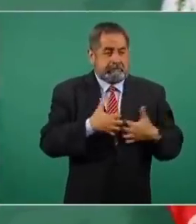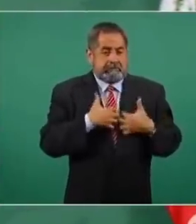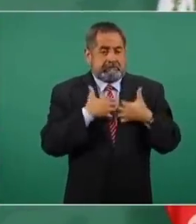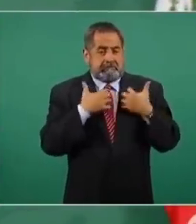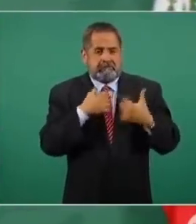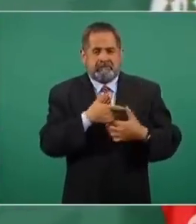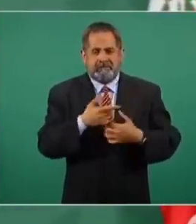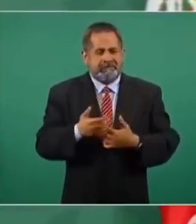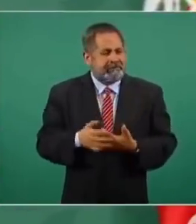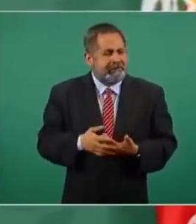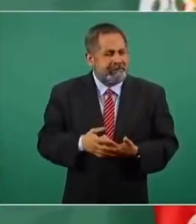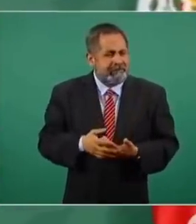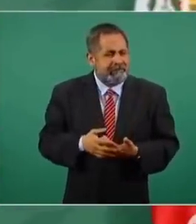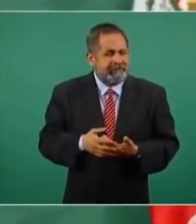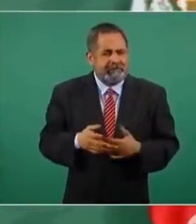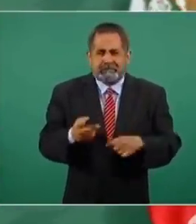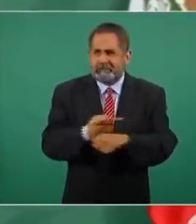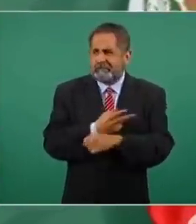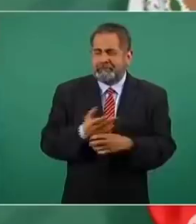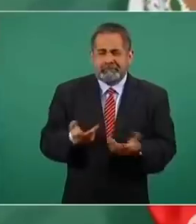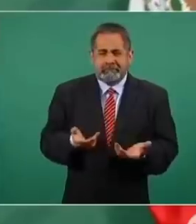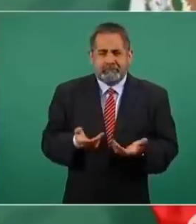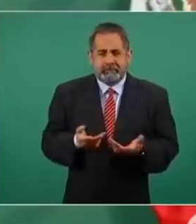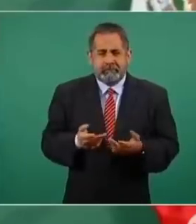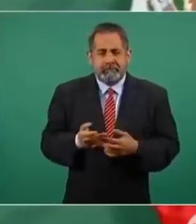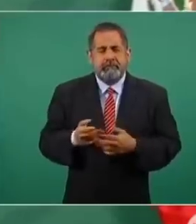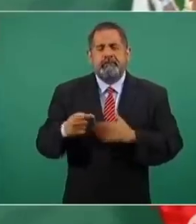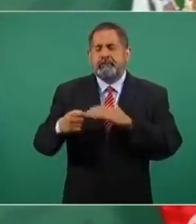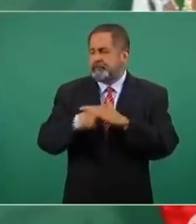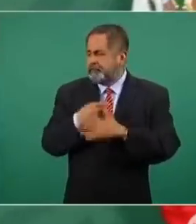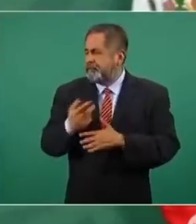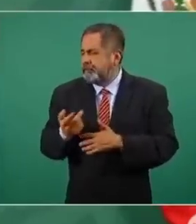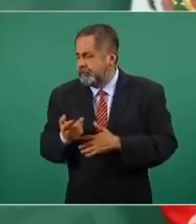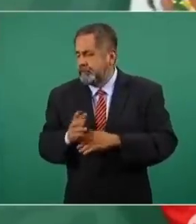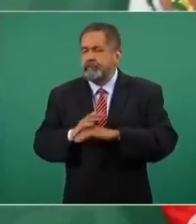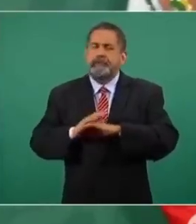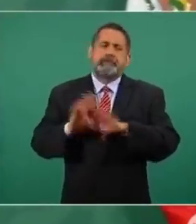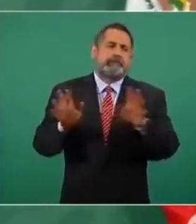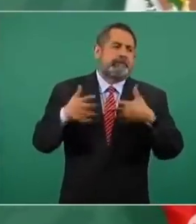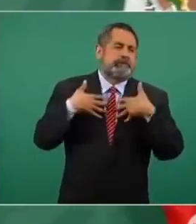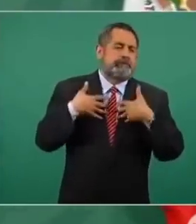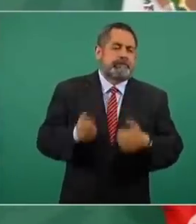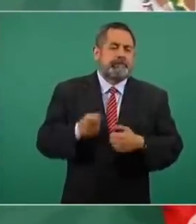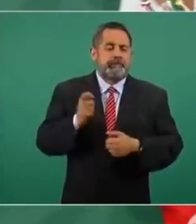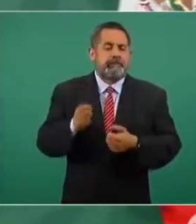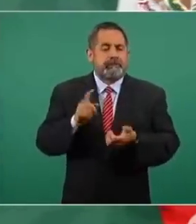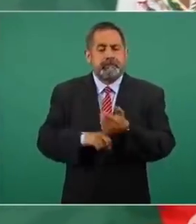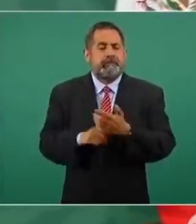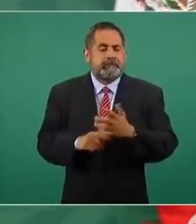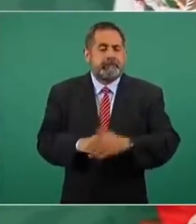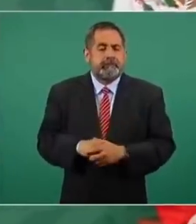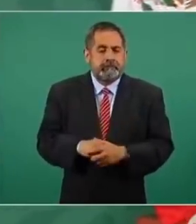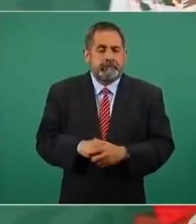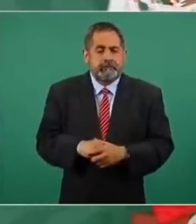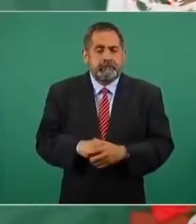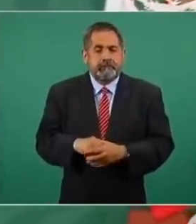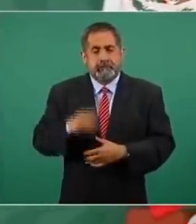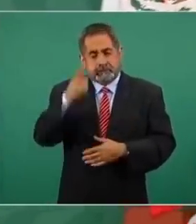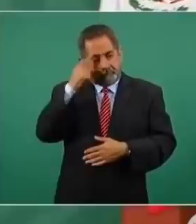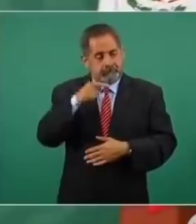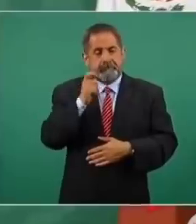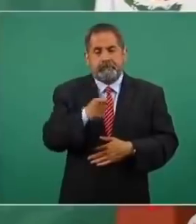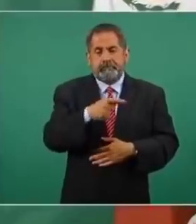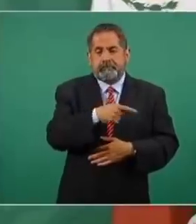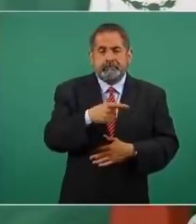entonces ¿qué está pasando? entonces ya me enteré y para que no